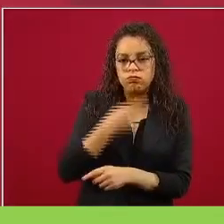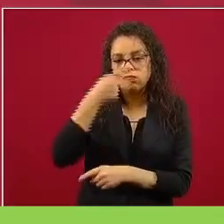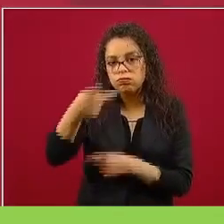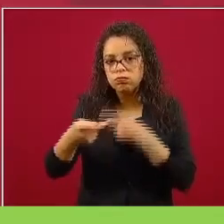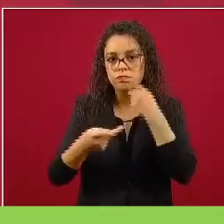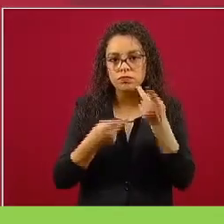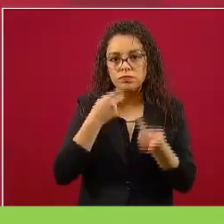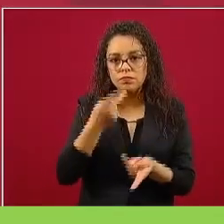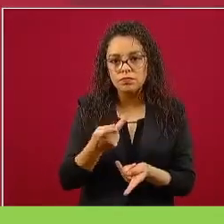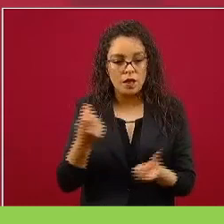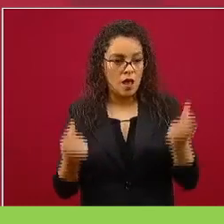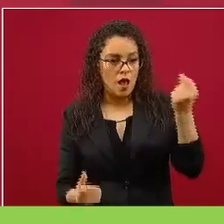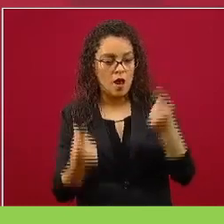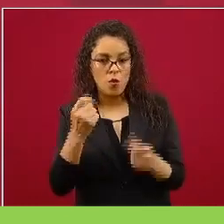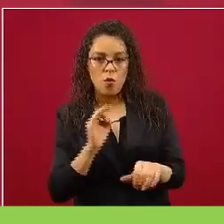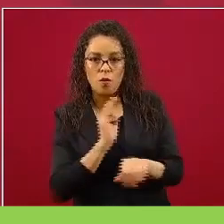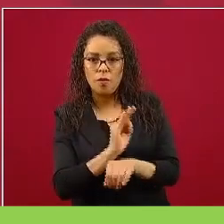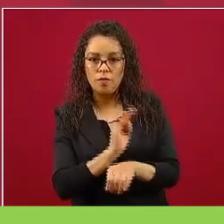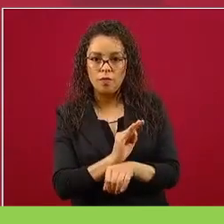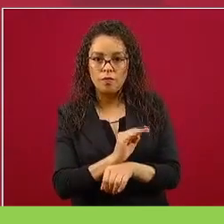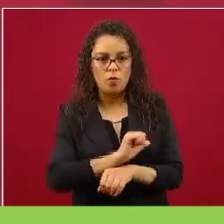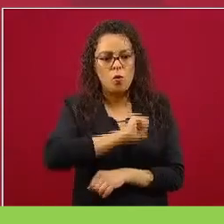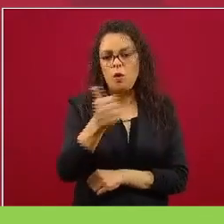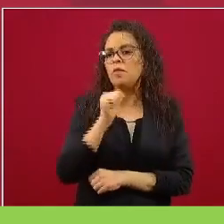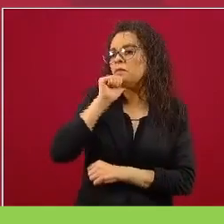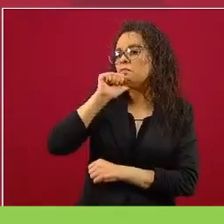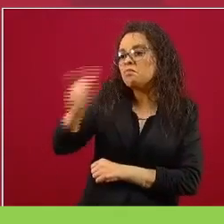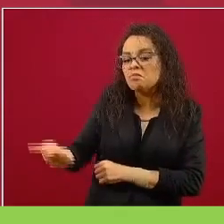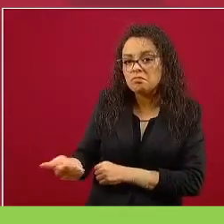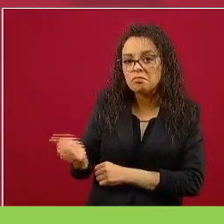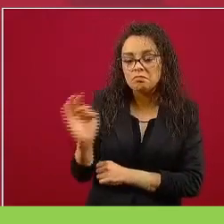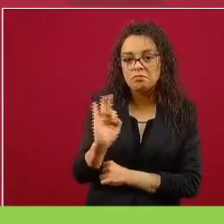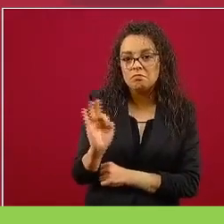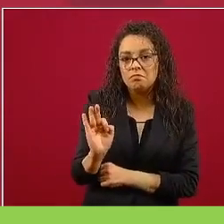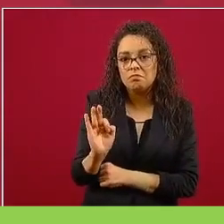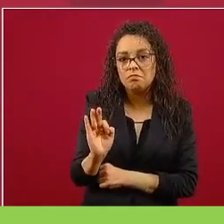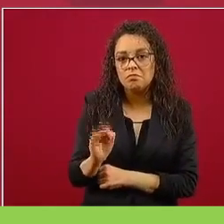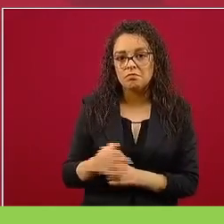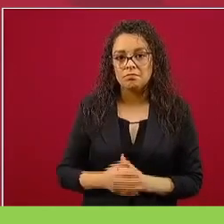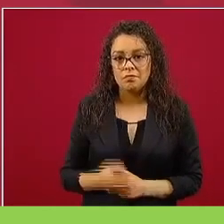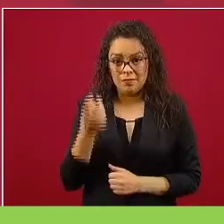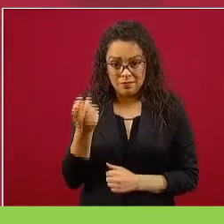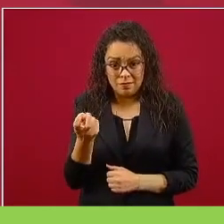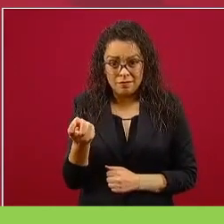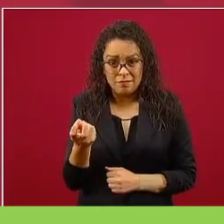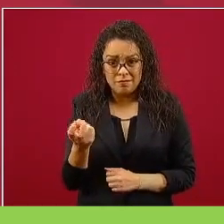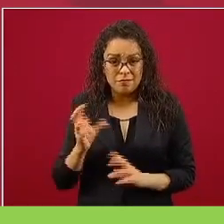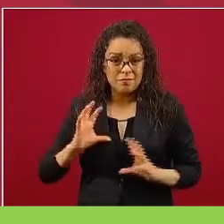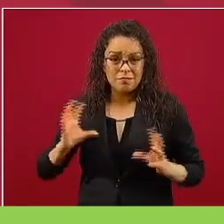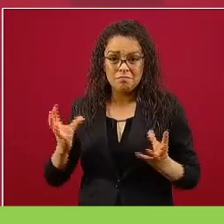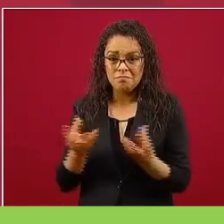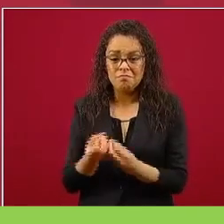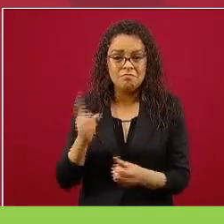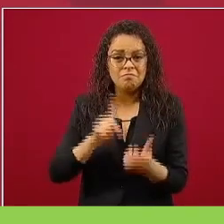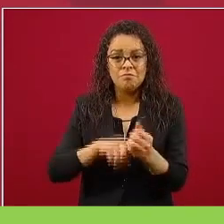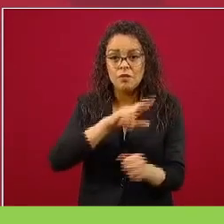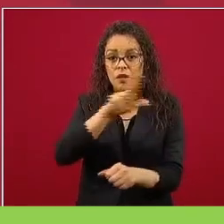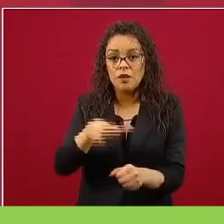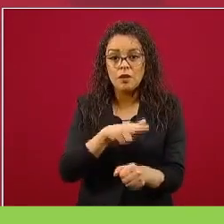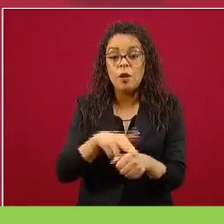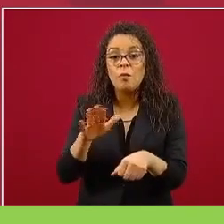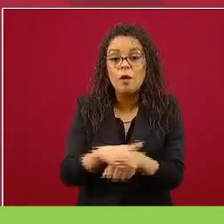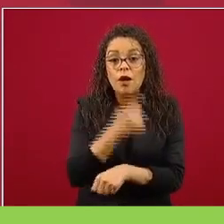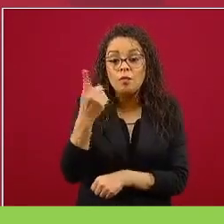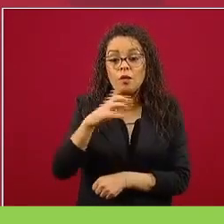lo defienden, otros no. y todo eso pues es normal en una democracia.